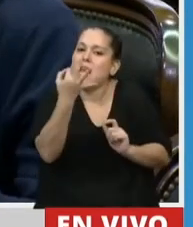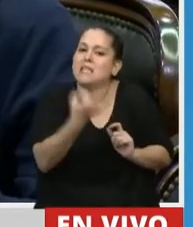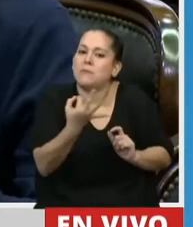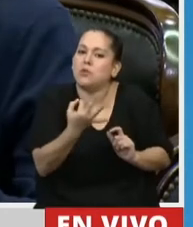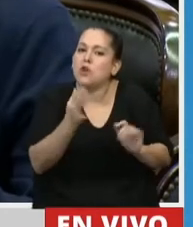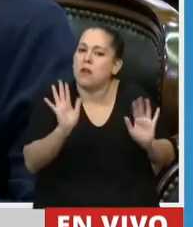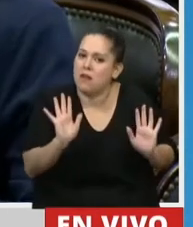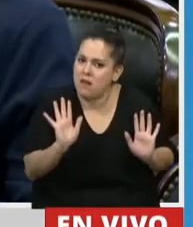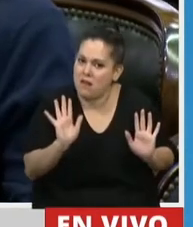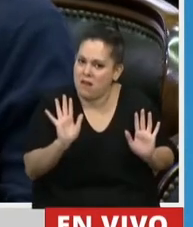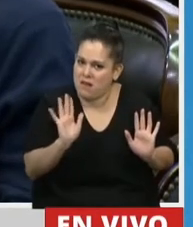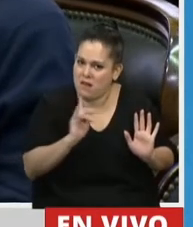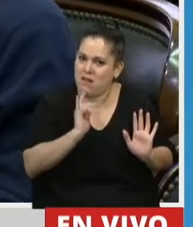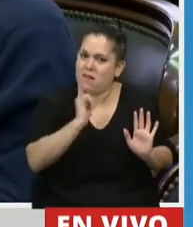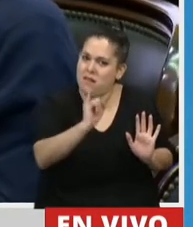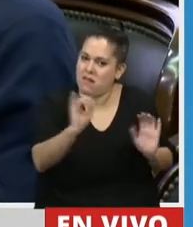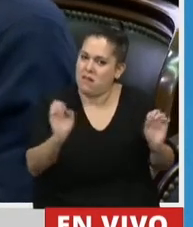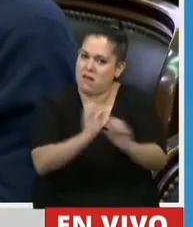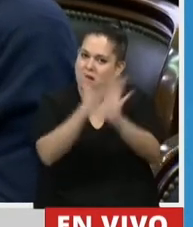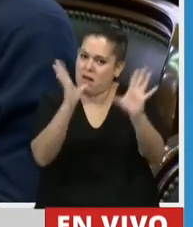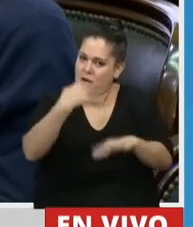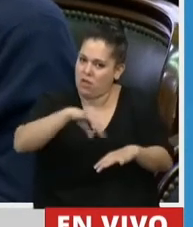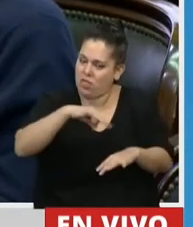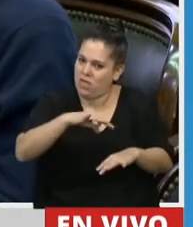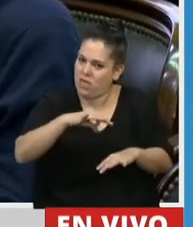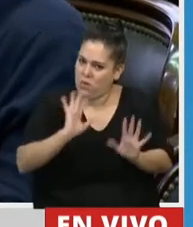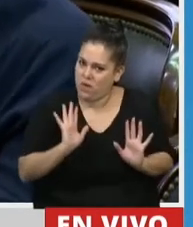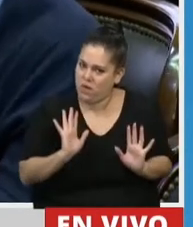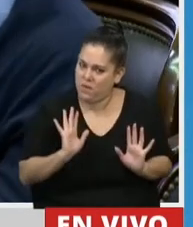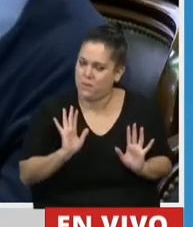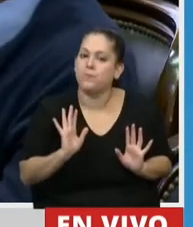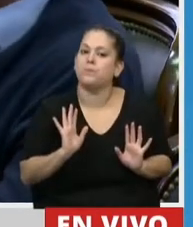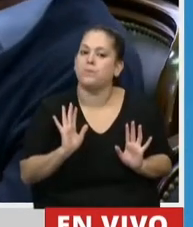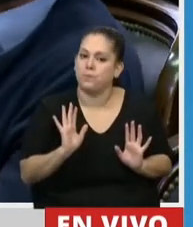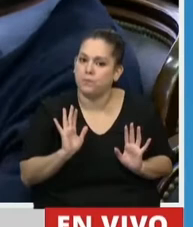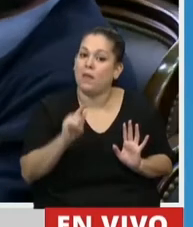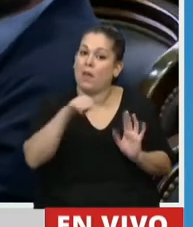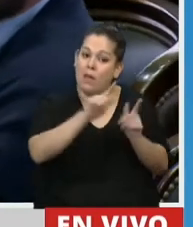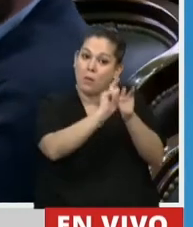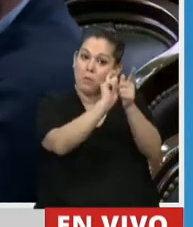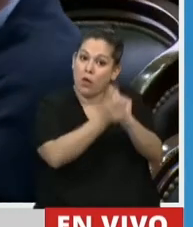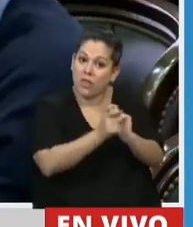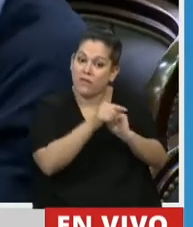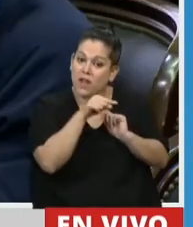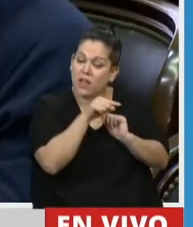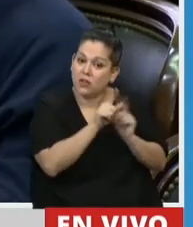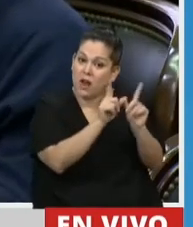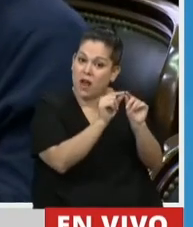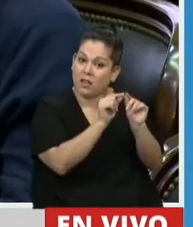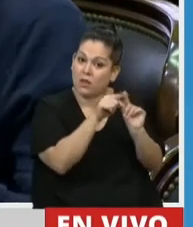esto hay que dejarlo muy claro en este recinto. Y que de alguna manera esta modificación, Presidenta,